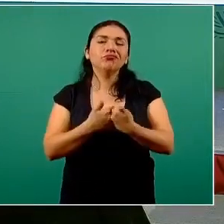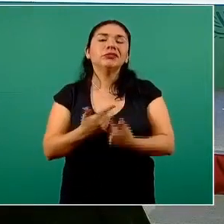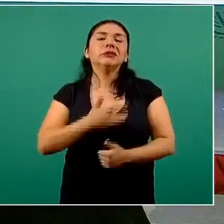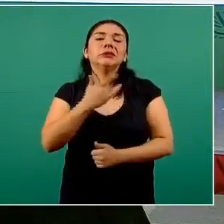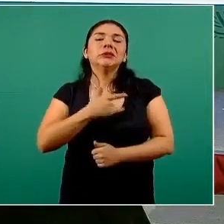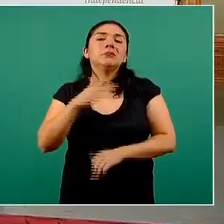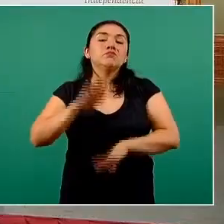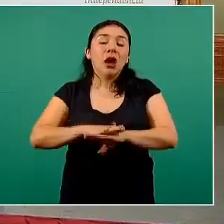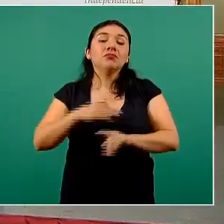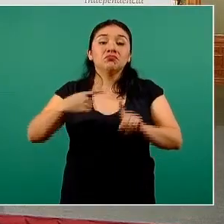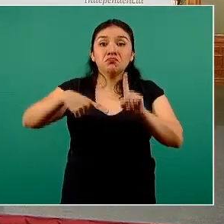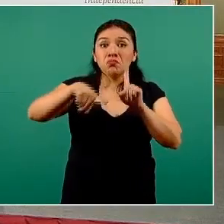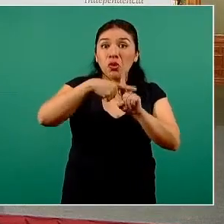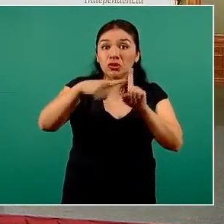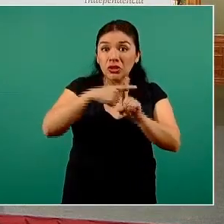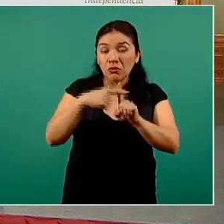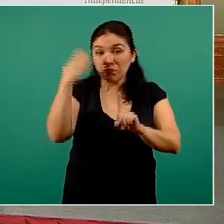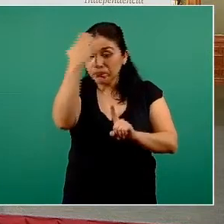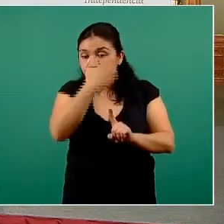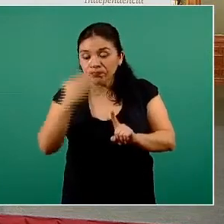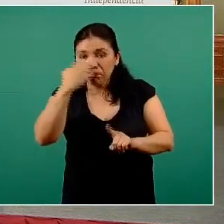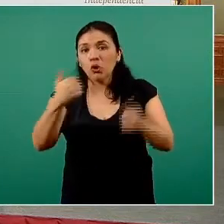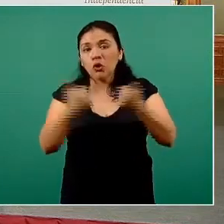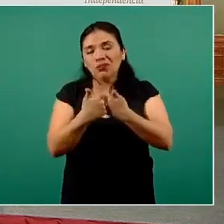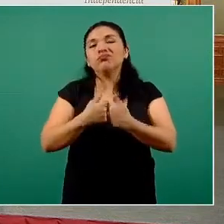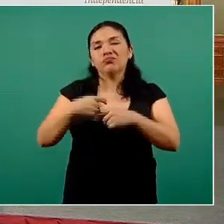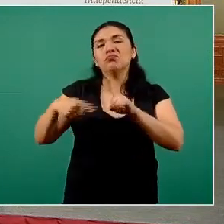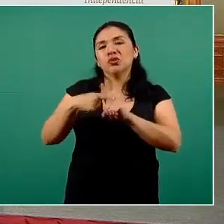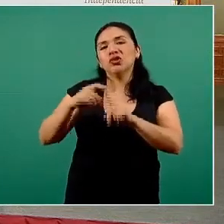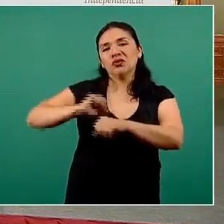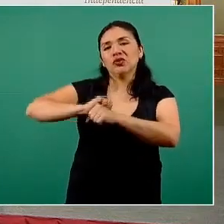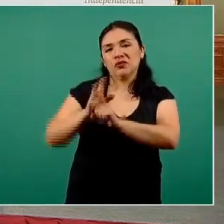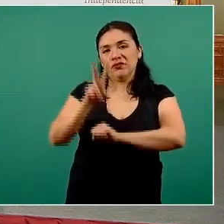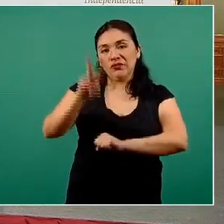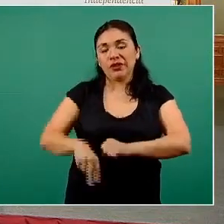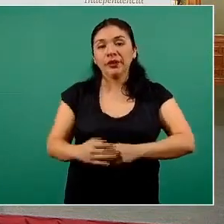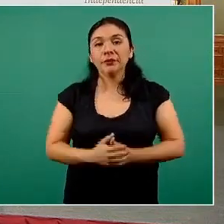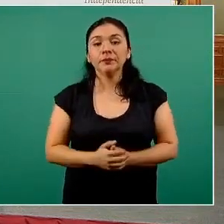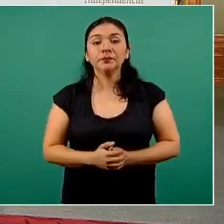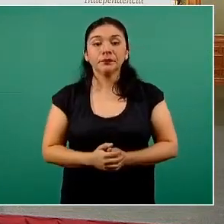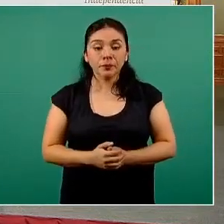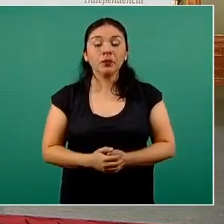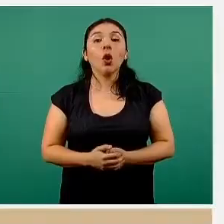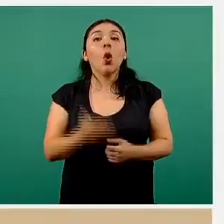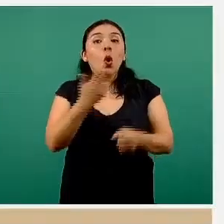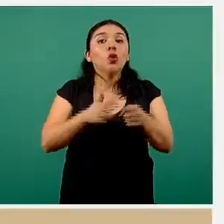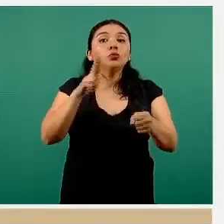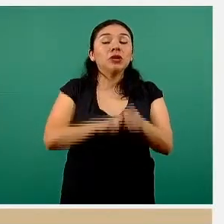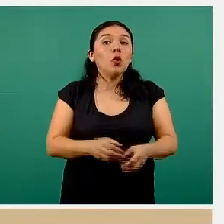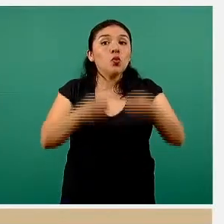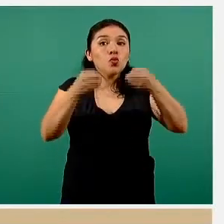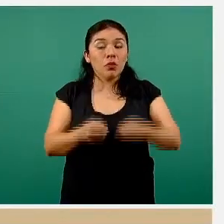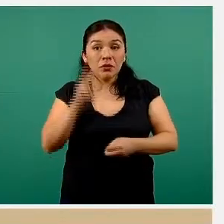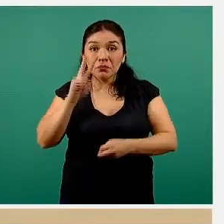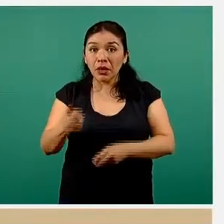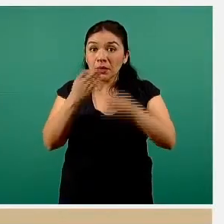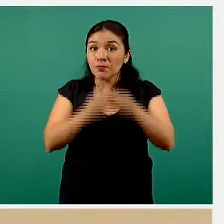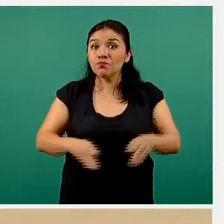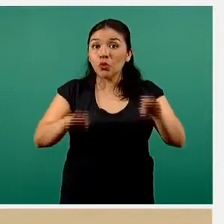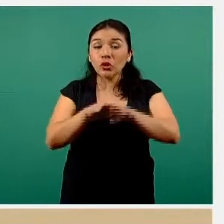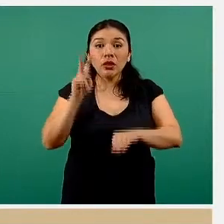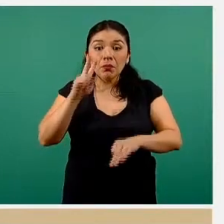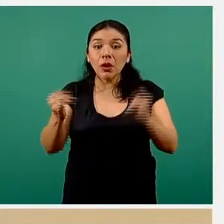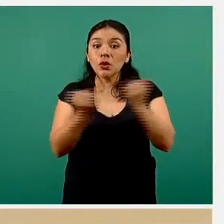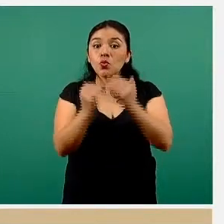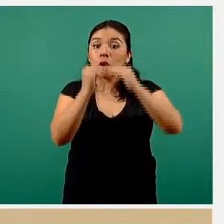positivo a el virus SARS-CoV-2. Sobre la ocupación hospitalaria, muy importante, con un